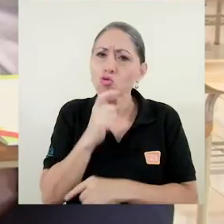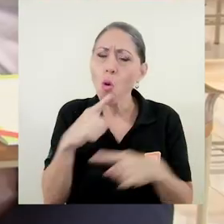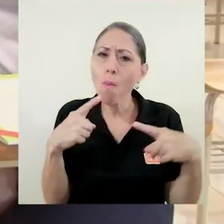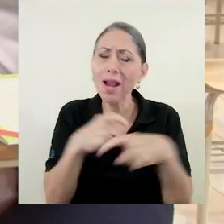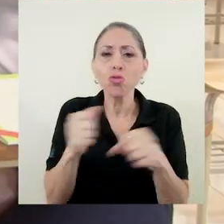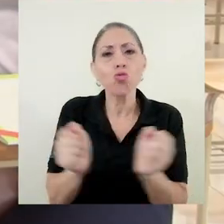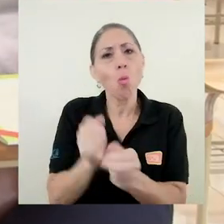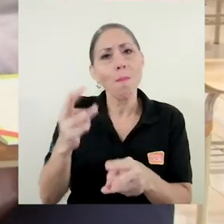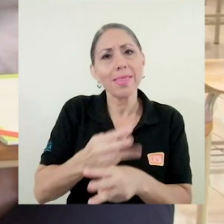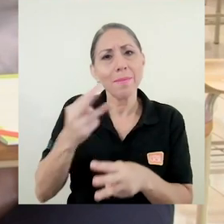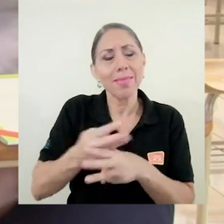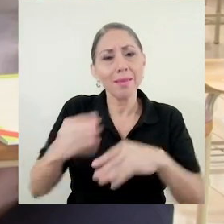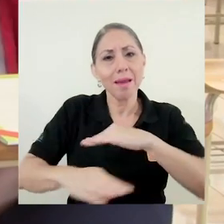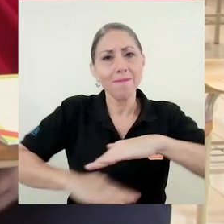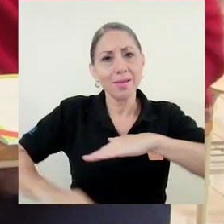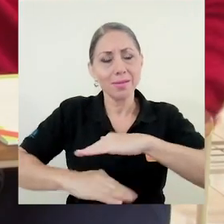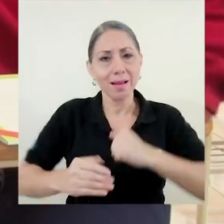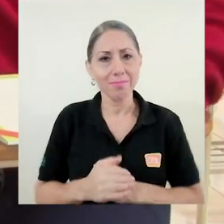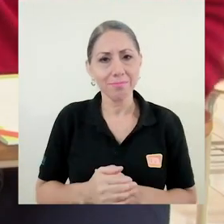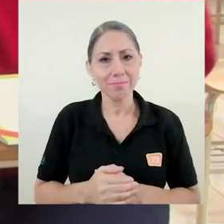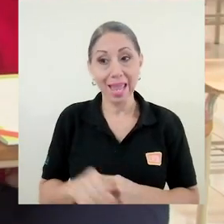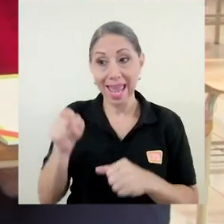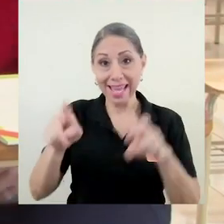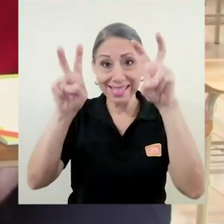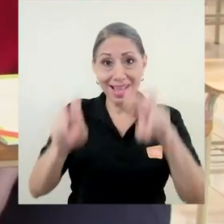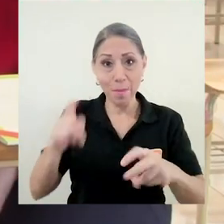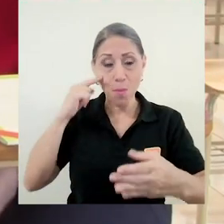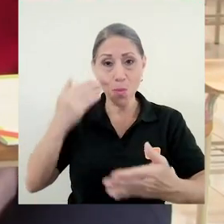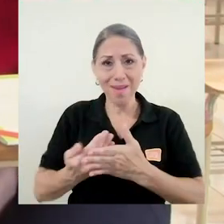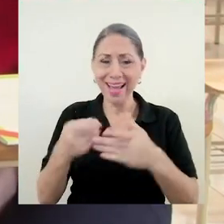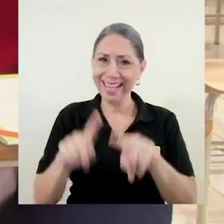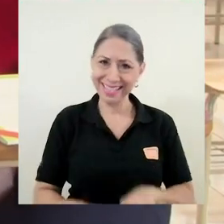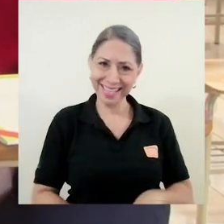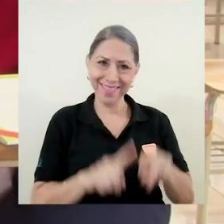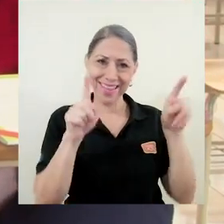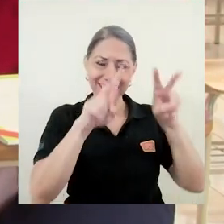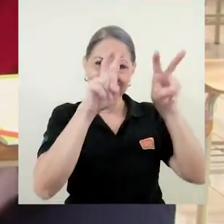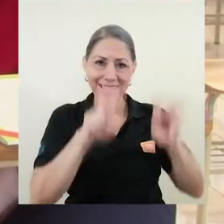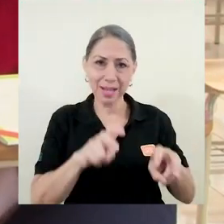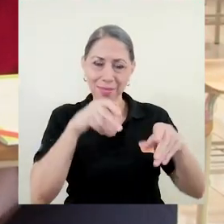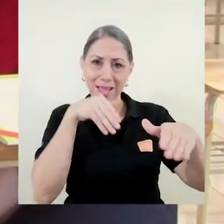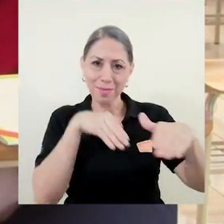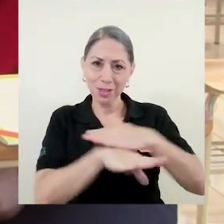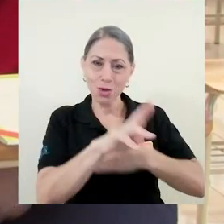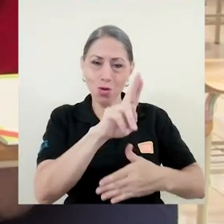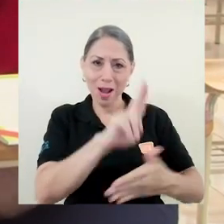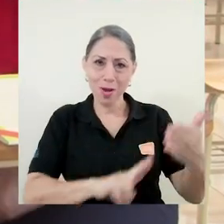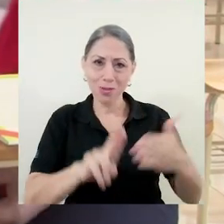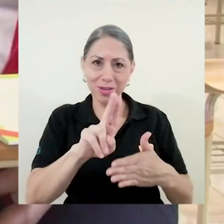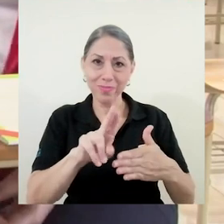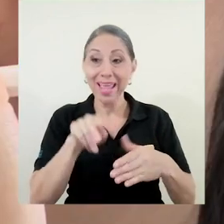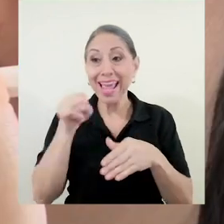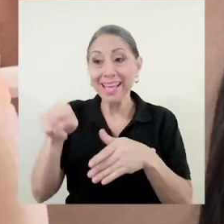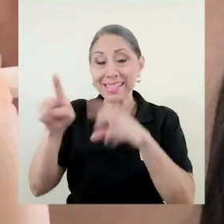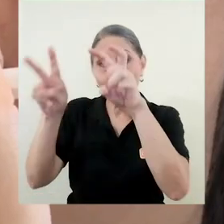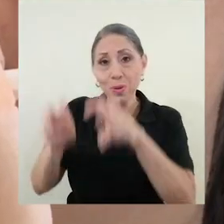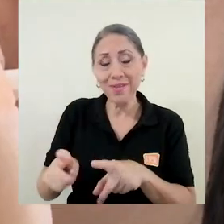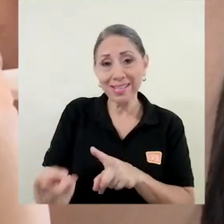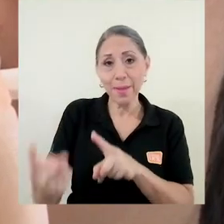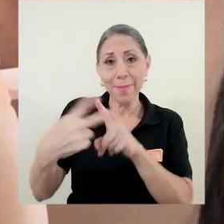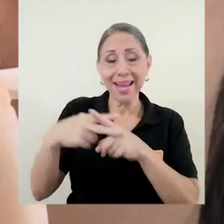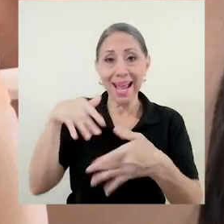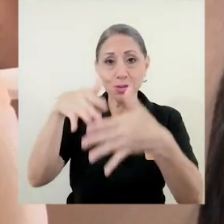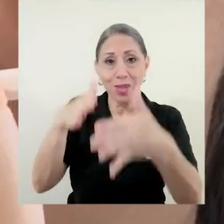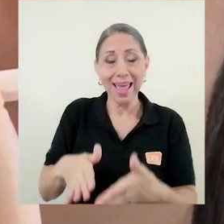complejos con matemática básica. Esta prueba es diferente al examen de admisión y se aplica a los